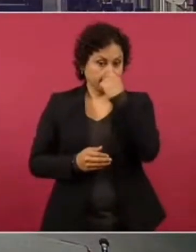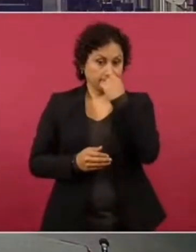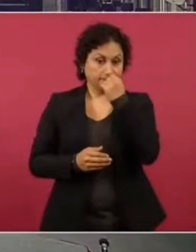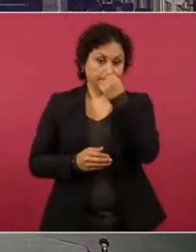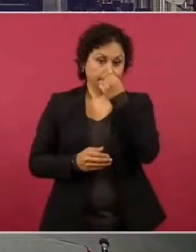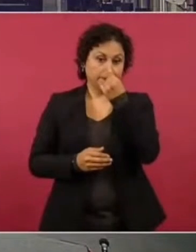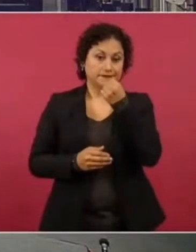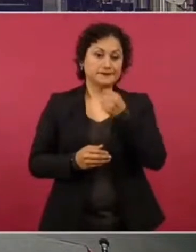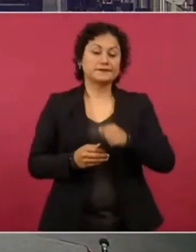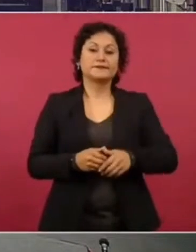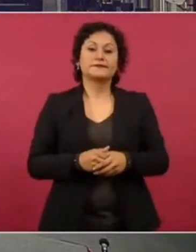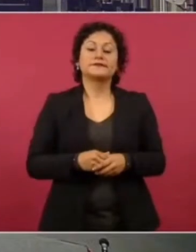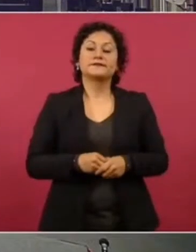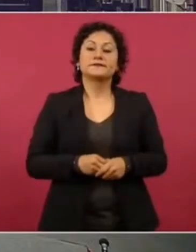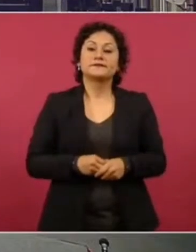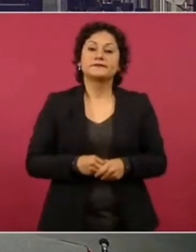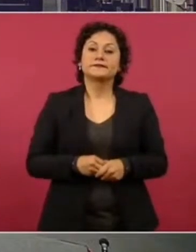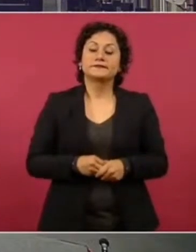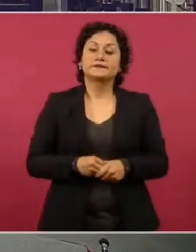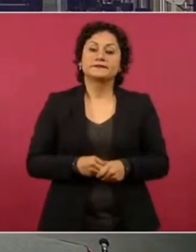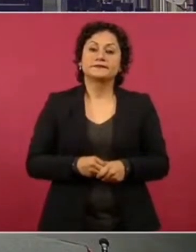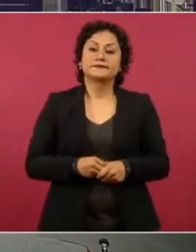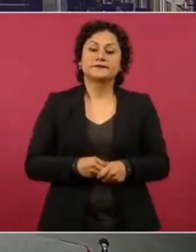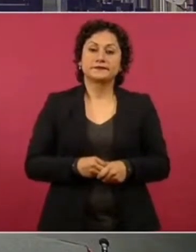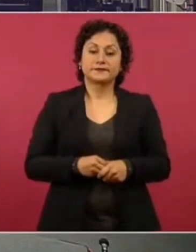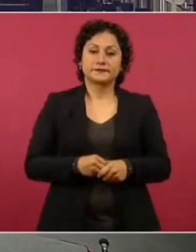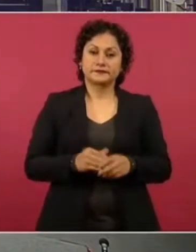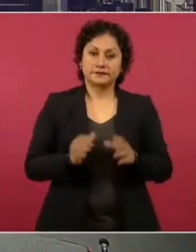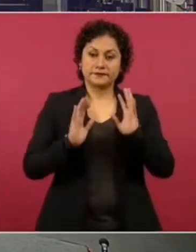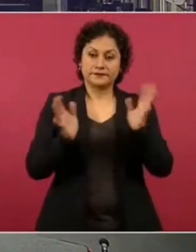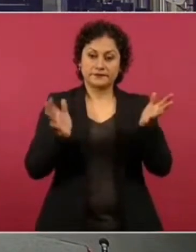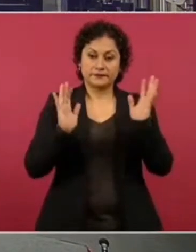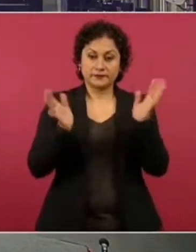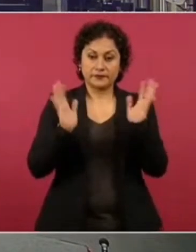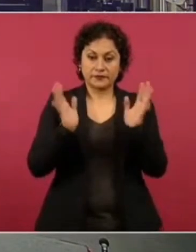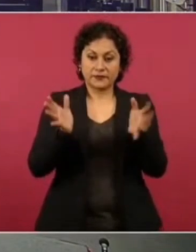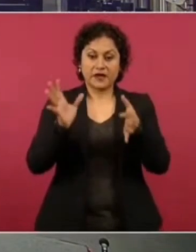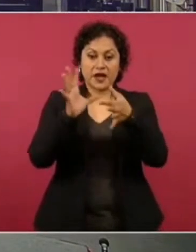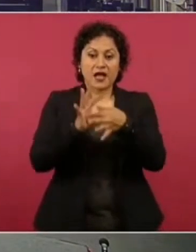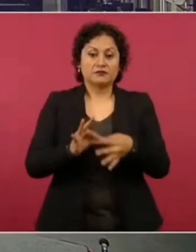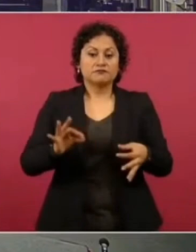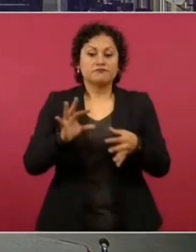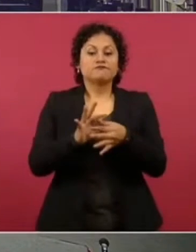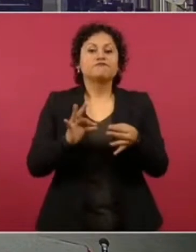ya se habló de los viajes y todo,